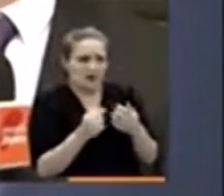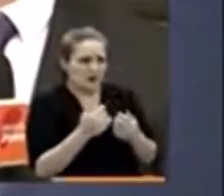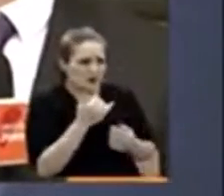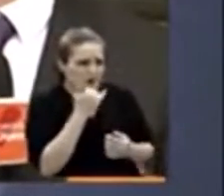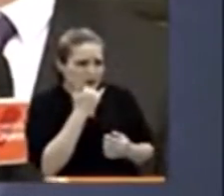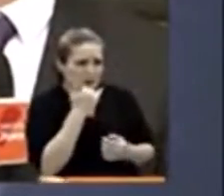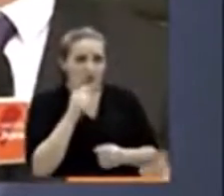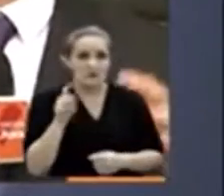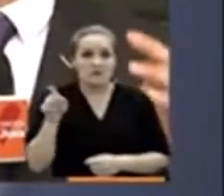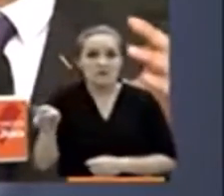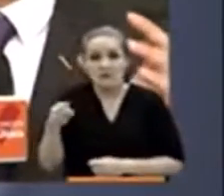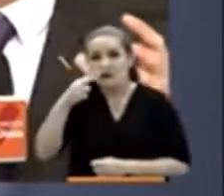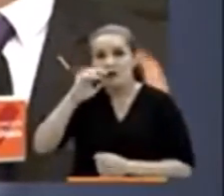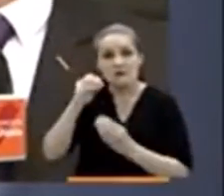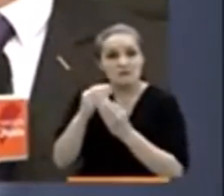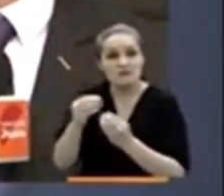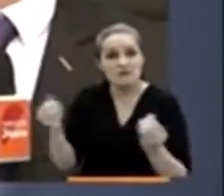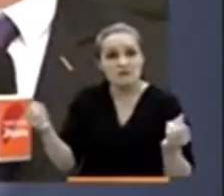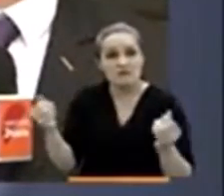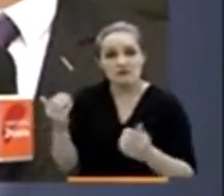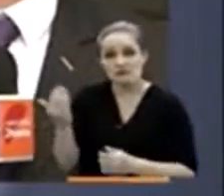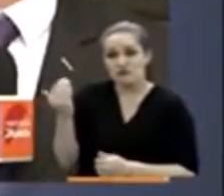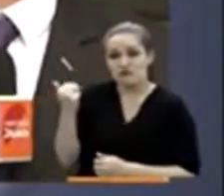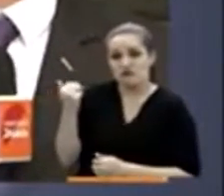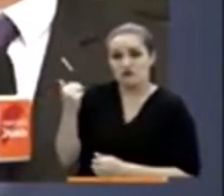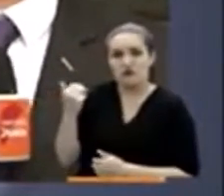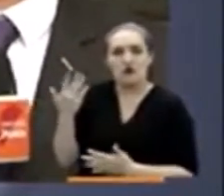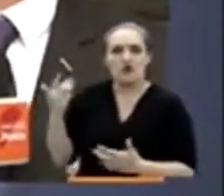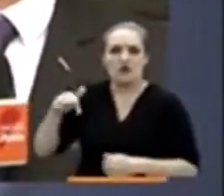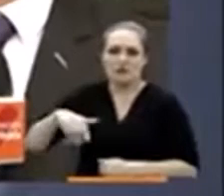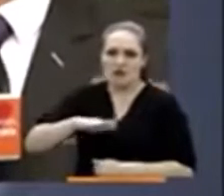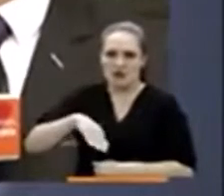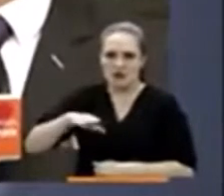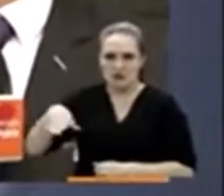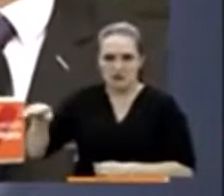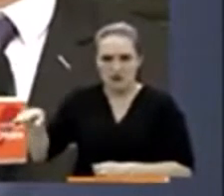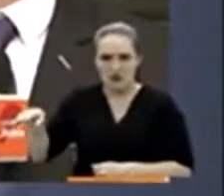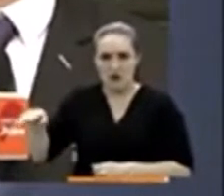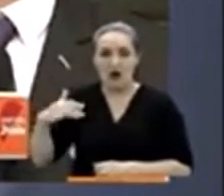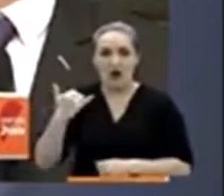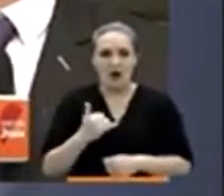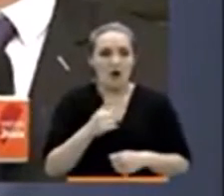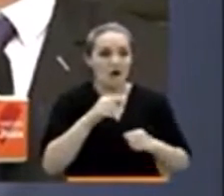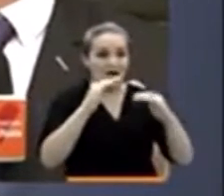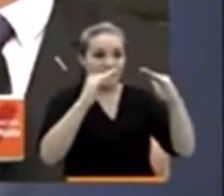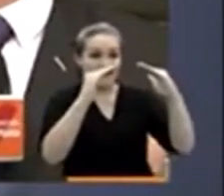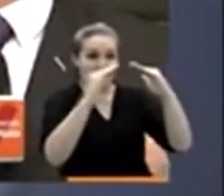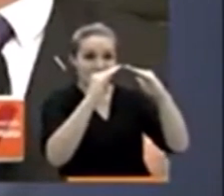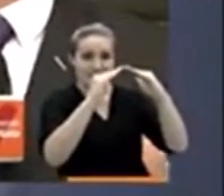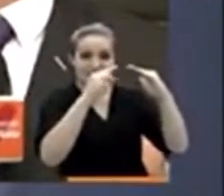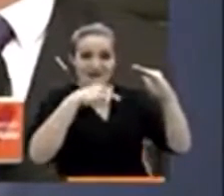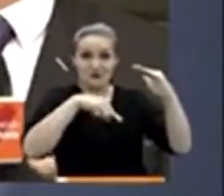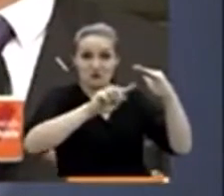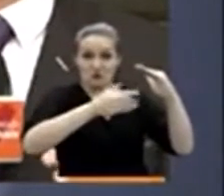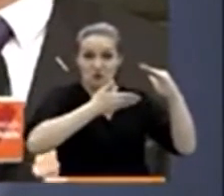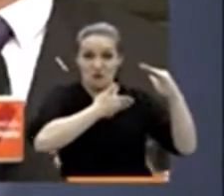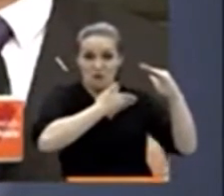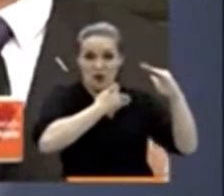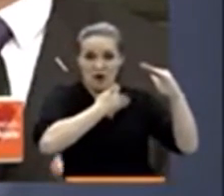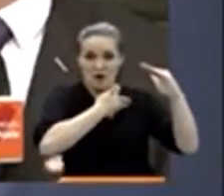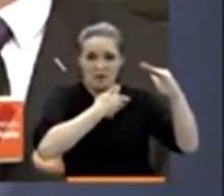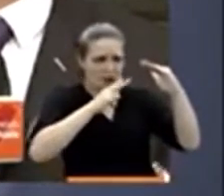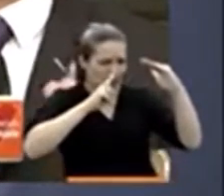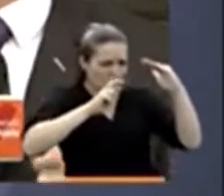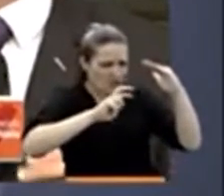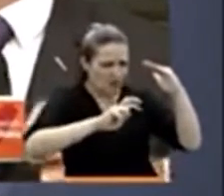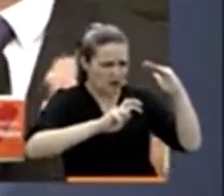en Remedios, Antioquia. En los recientes operativos de las autoridades dentro de la casa de la madre del menor de edad